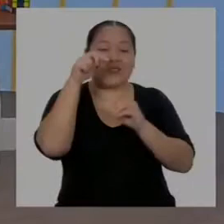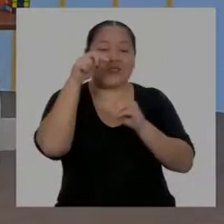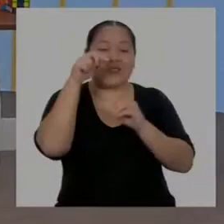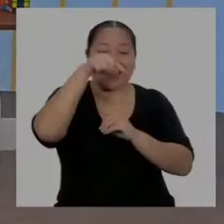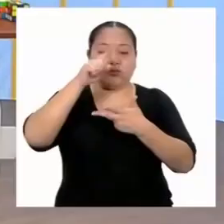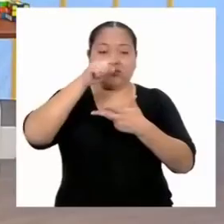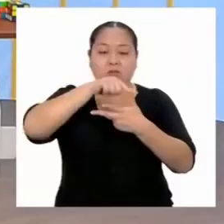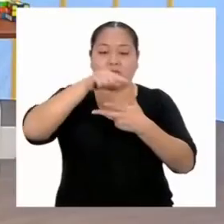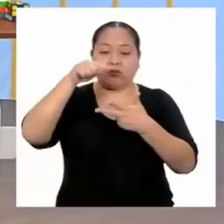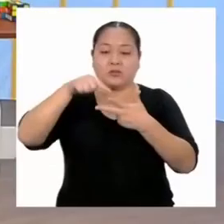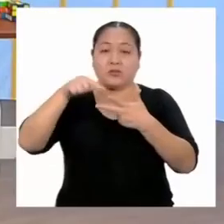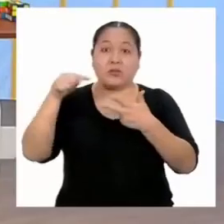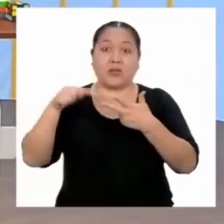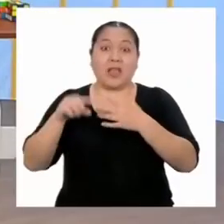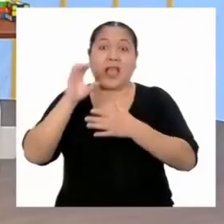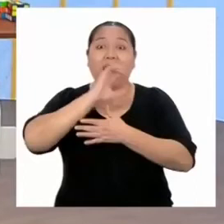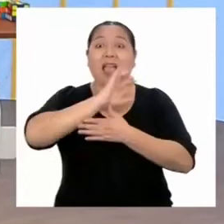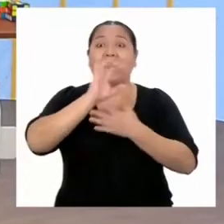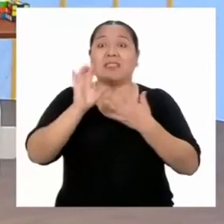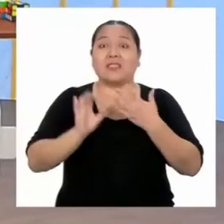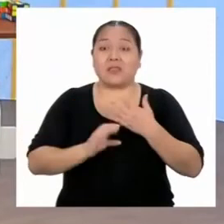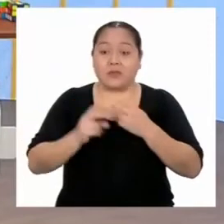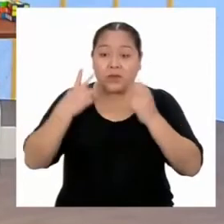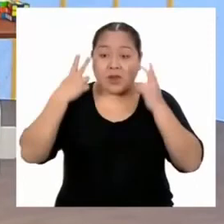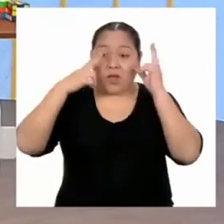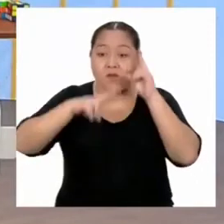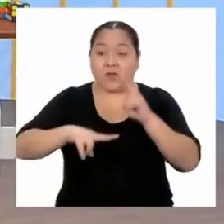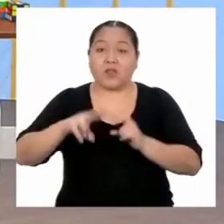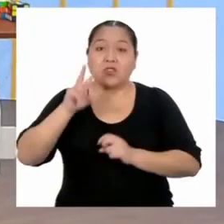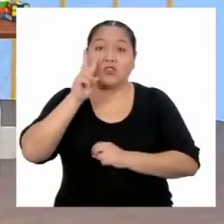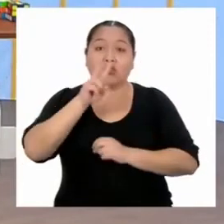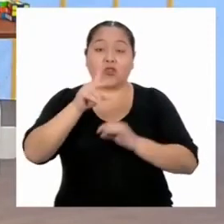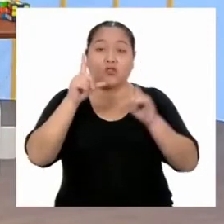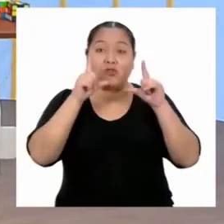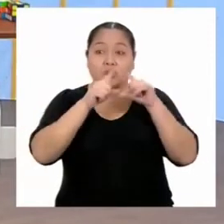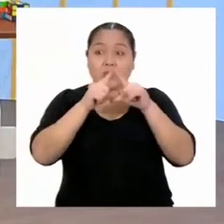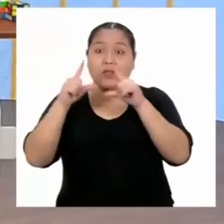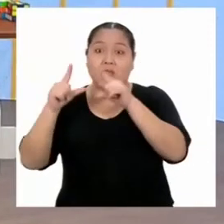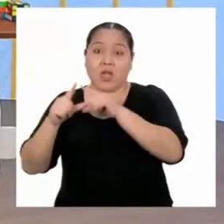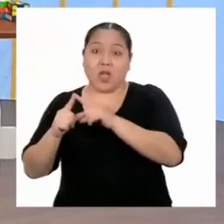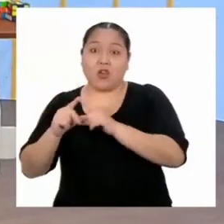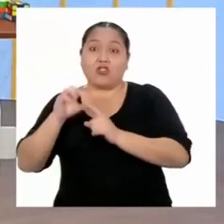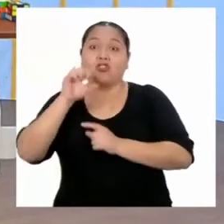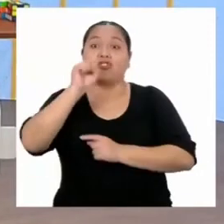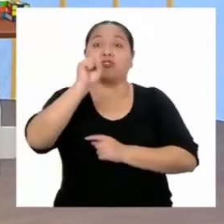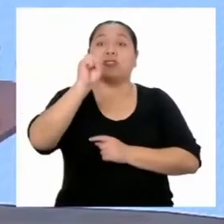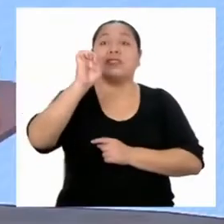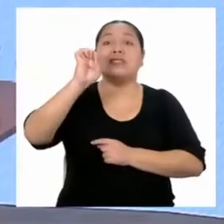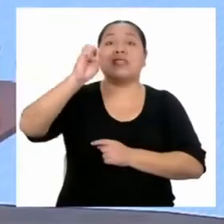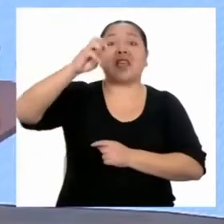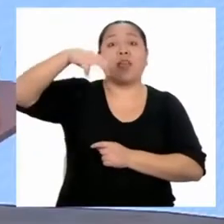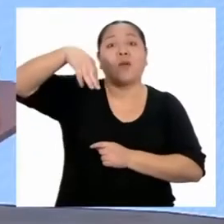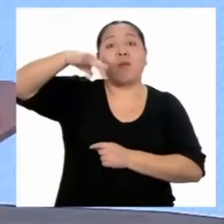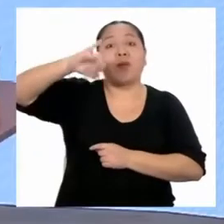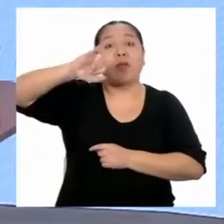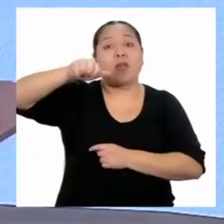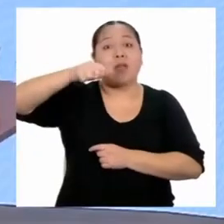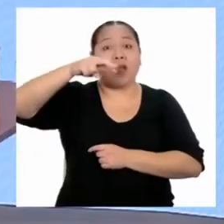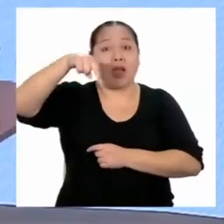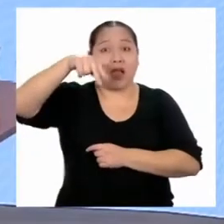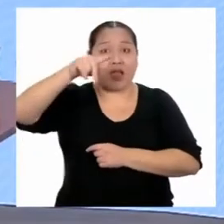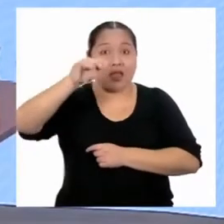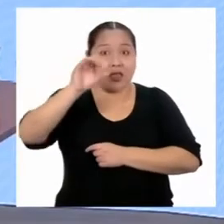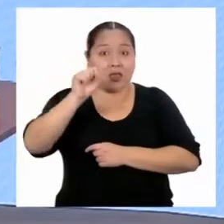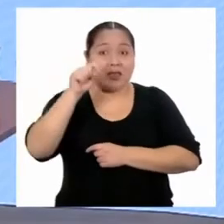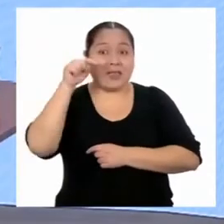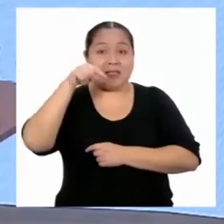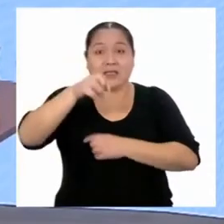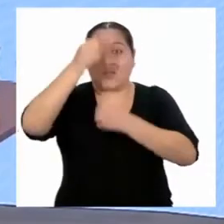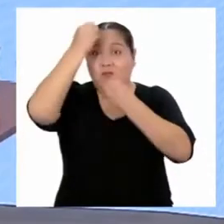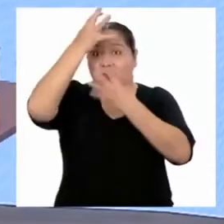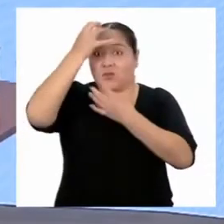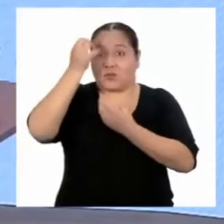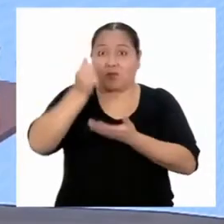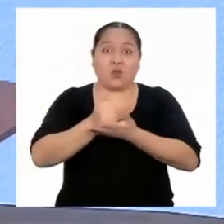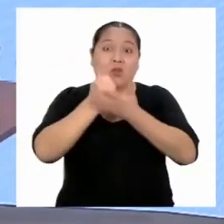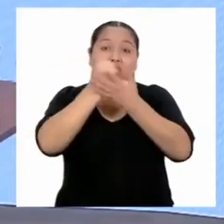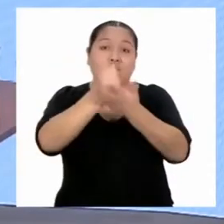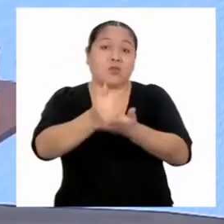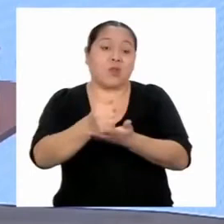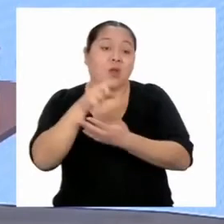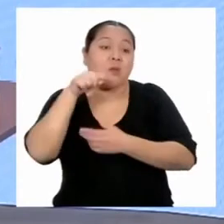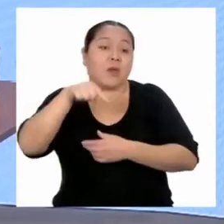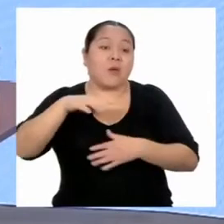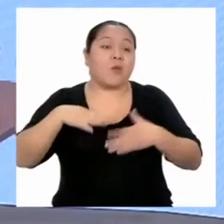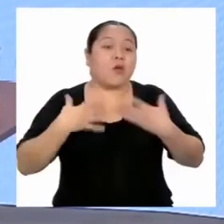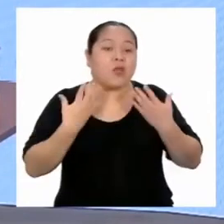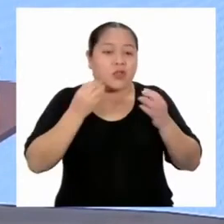matemático. Para determinar si dos triángulos son semejantes o no. Esta información será muy útil para poder